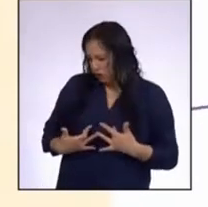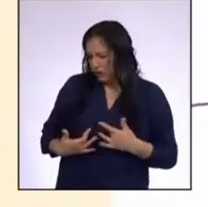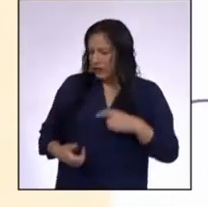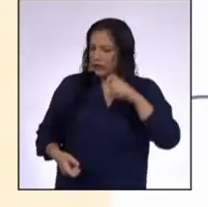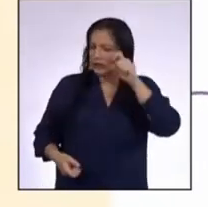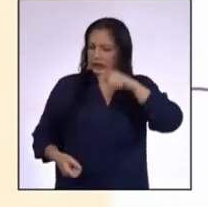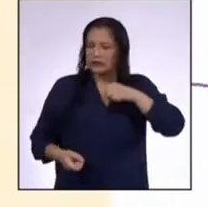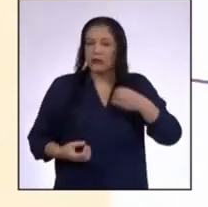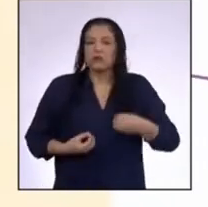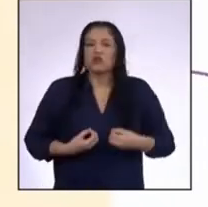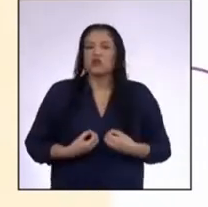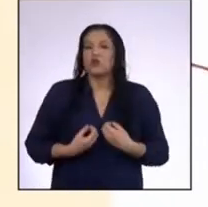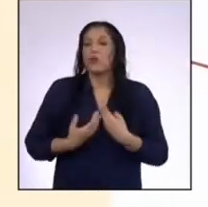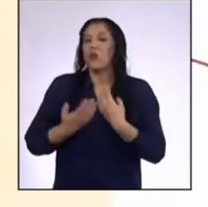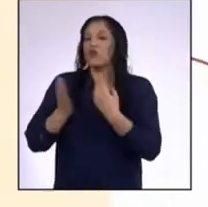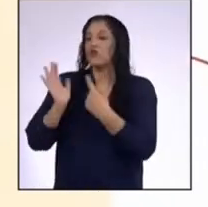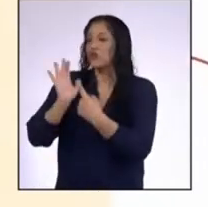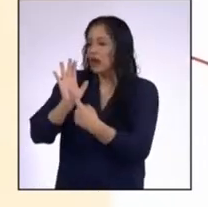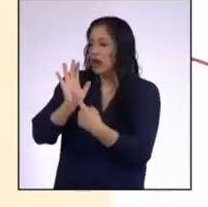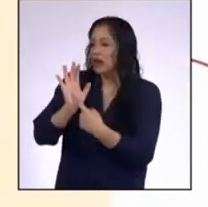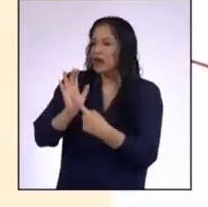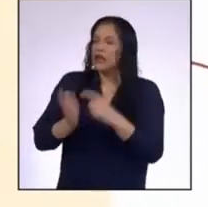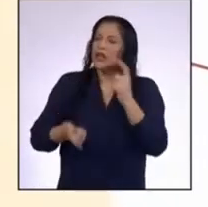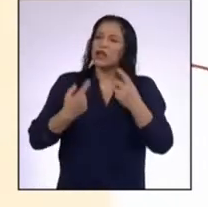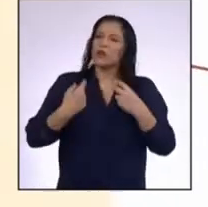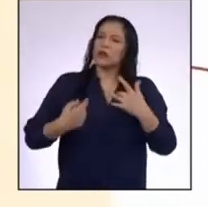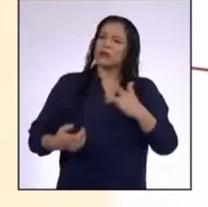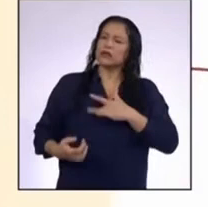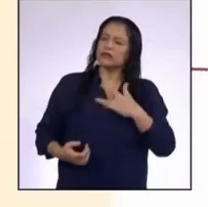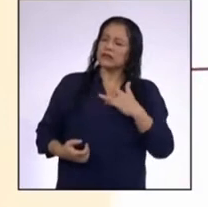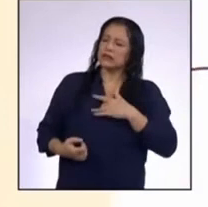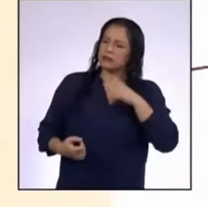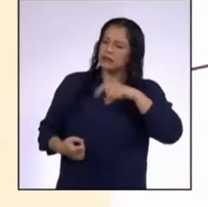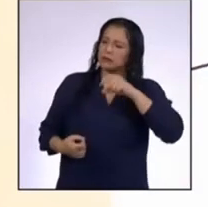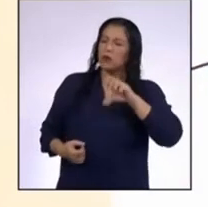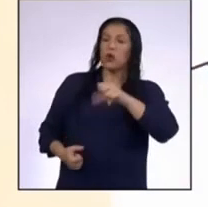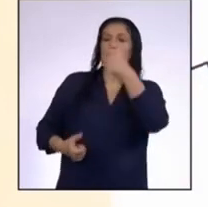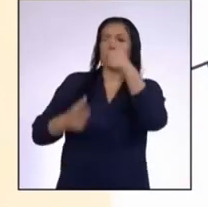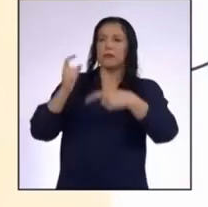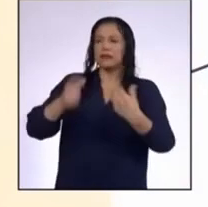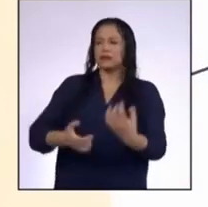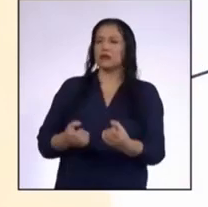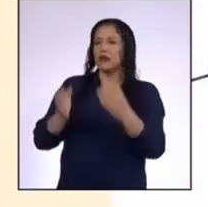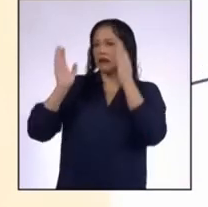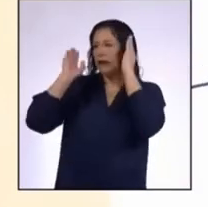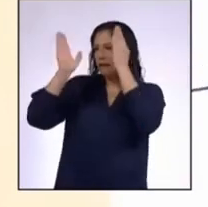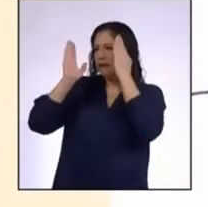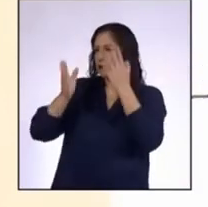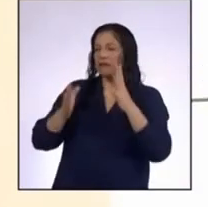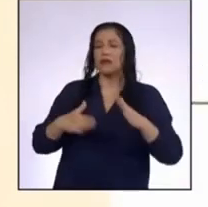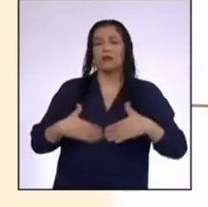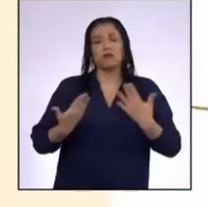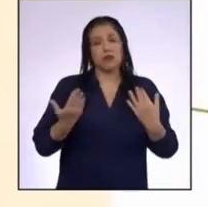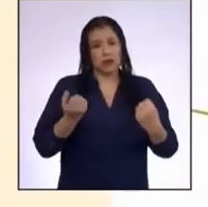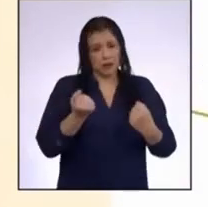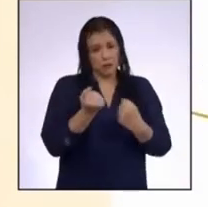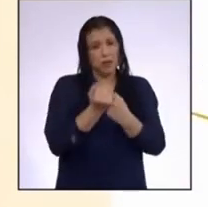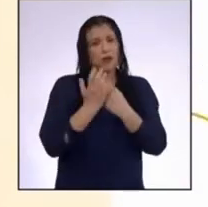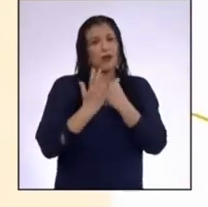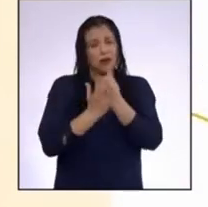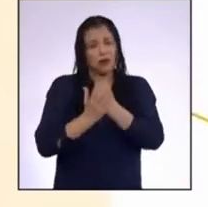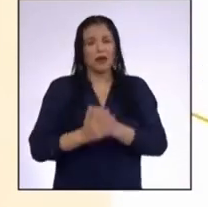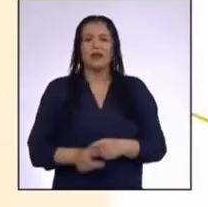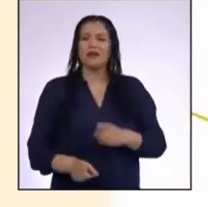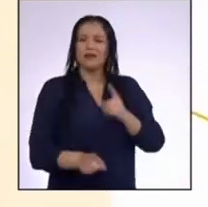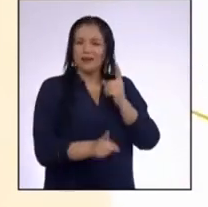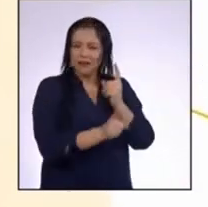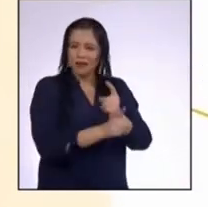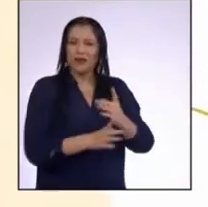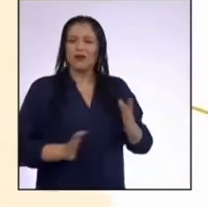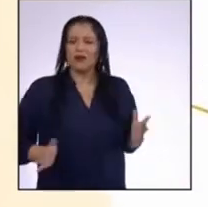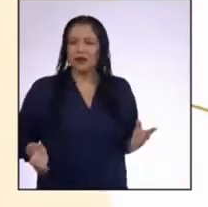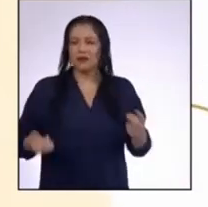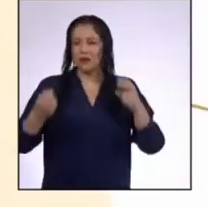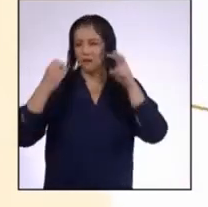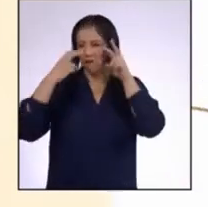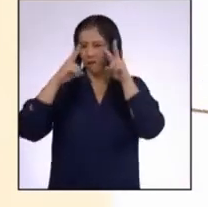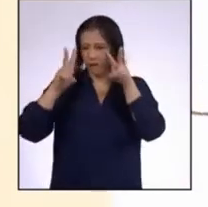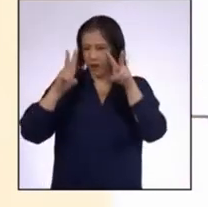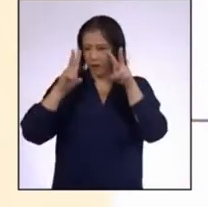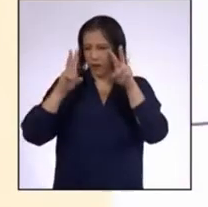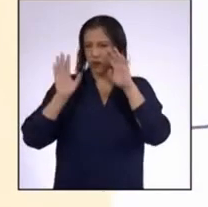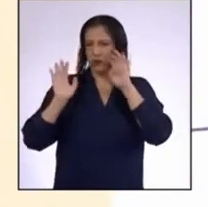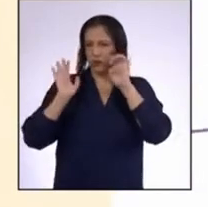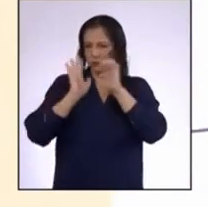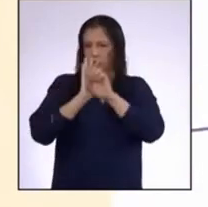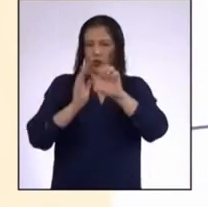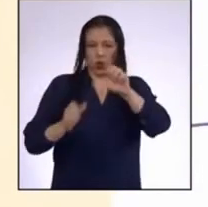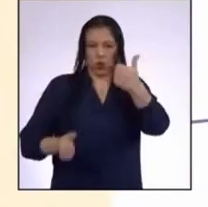necesitamos expresar Y cuando la sentimos, necesitamos que alguien nos escuche y apoye Es cierto lo que dices Veamos la siguiente